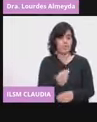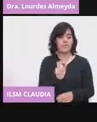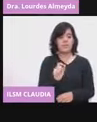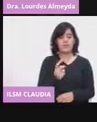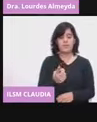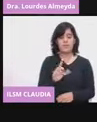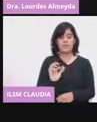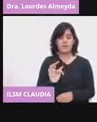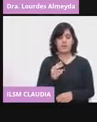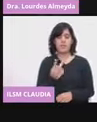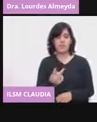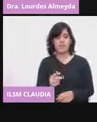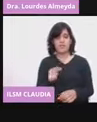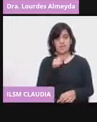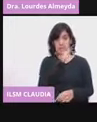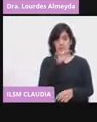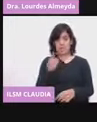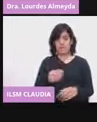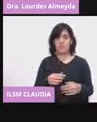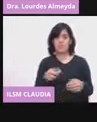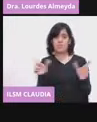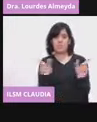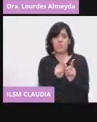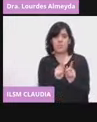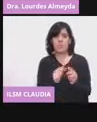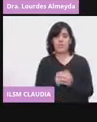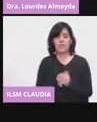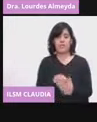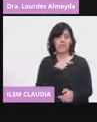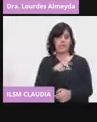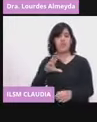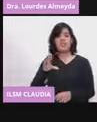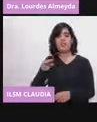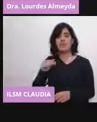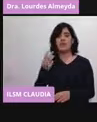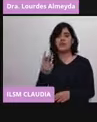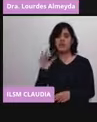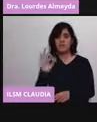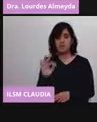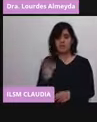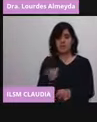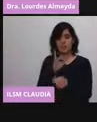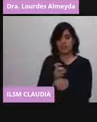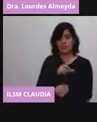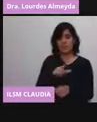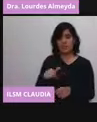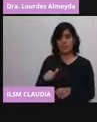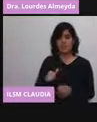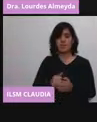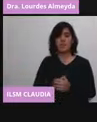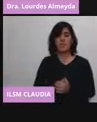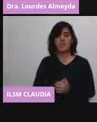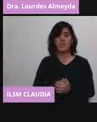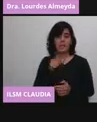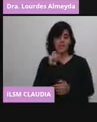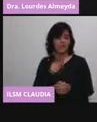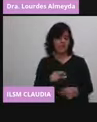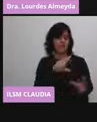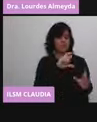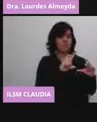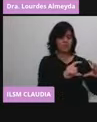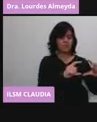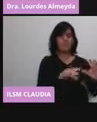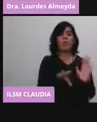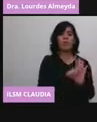días. Este es un resumen de todo. Su efectividad, 93% después de la segunda dosis. La presentación es